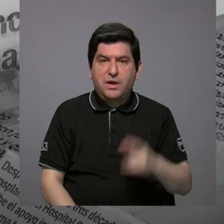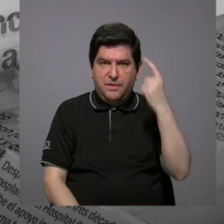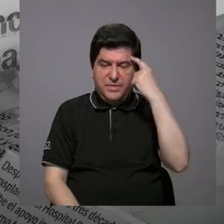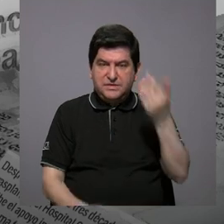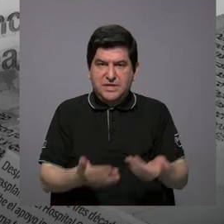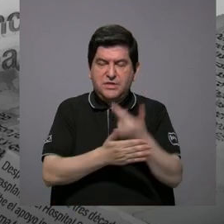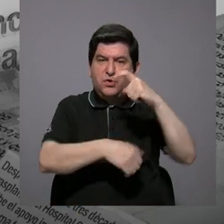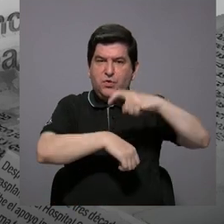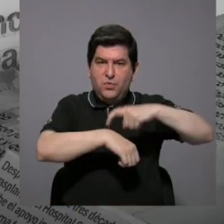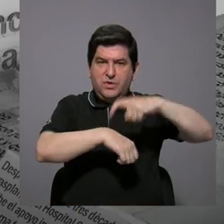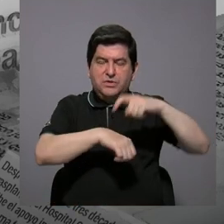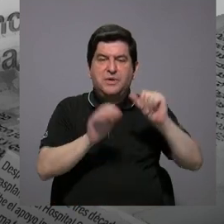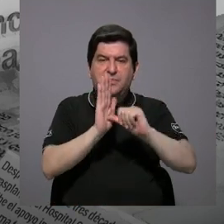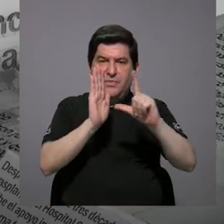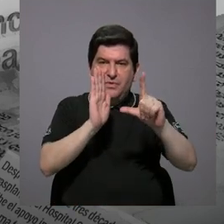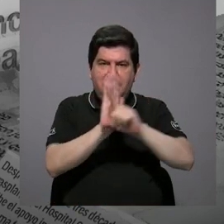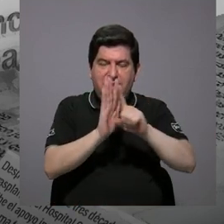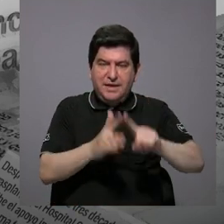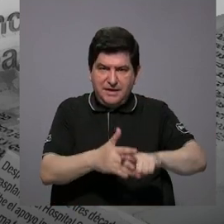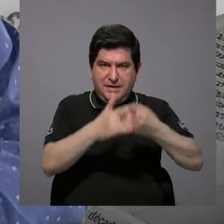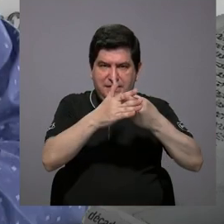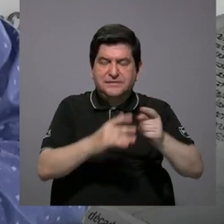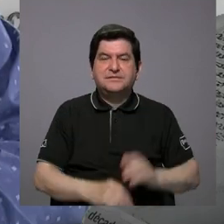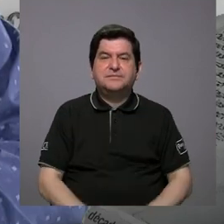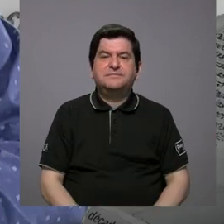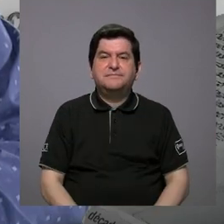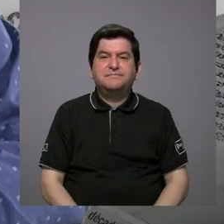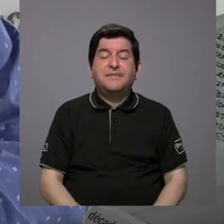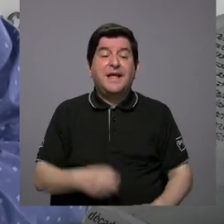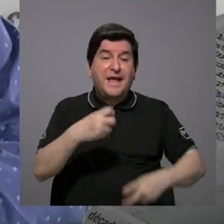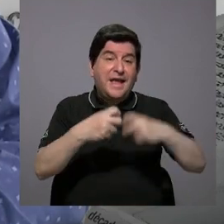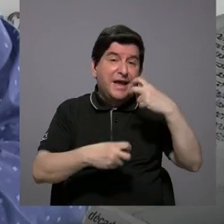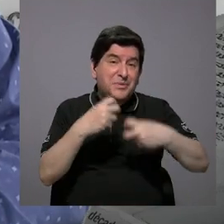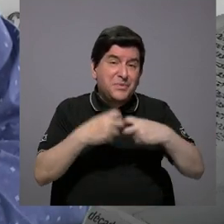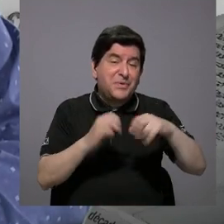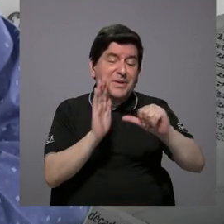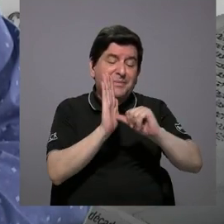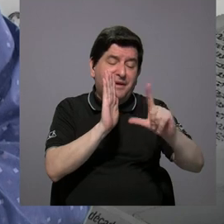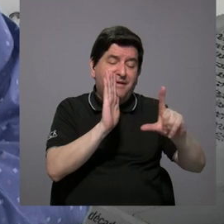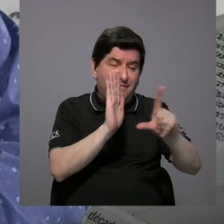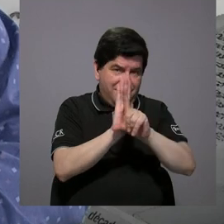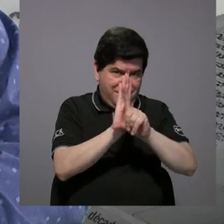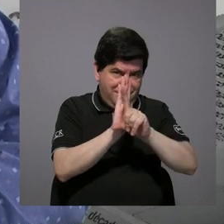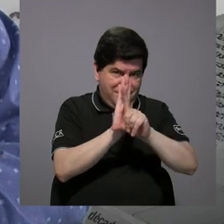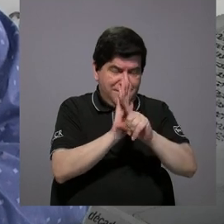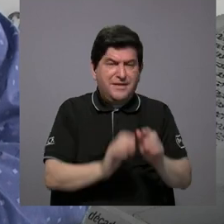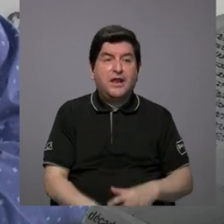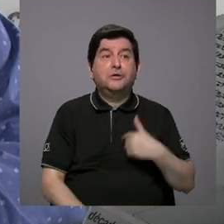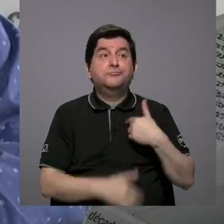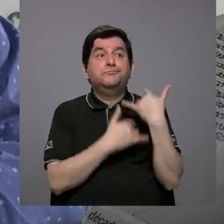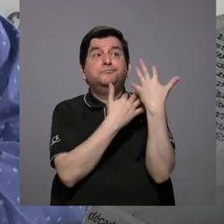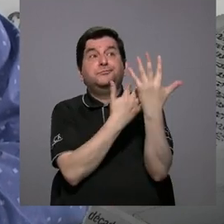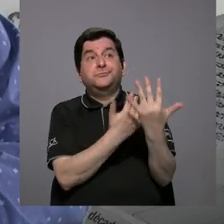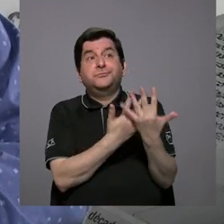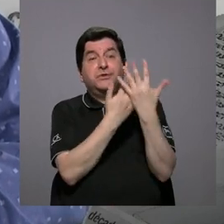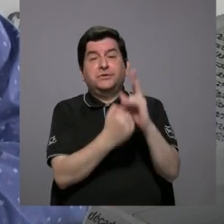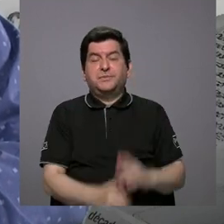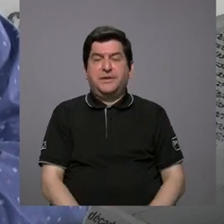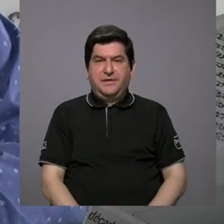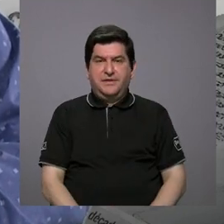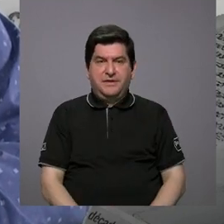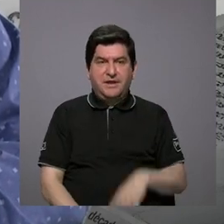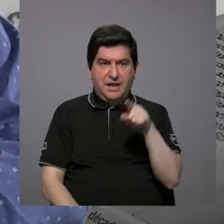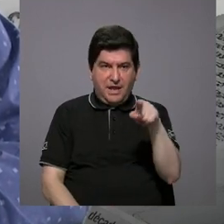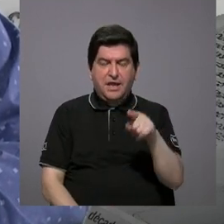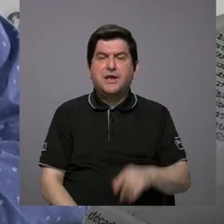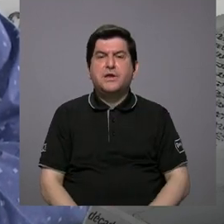a un nuevo periodo legislativo? El problema es que en la Asamblea Legislativa yo espero que realmente hagan